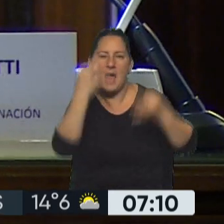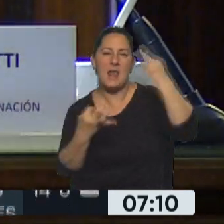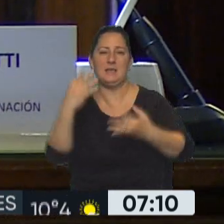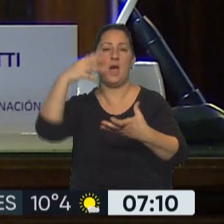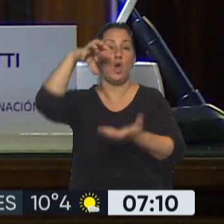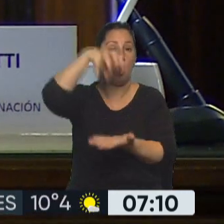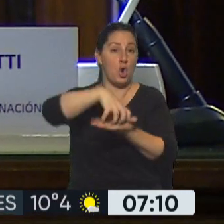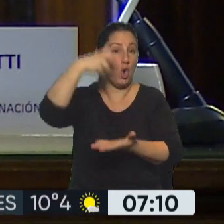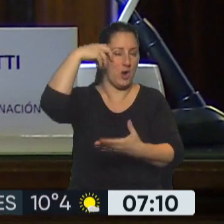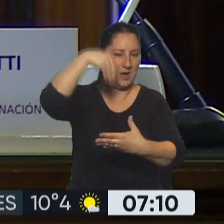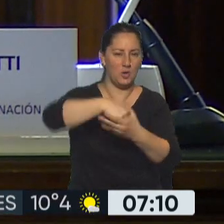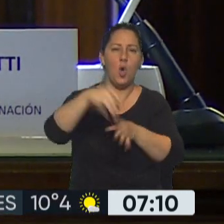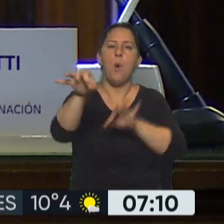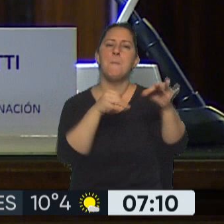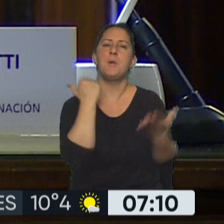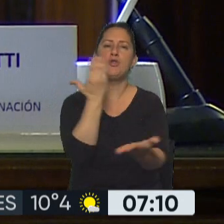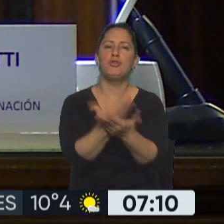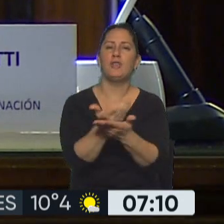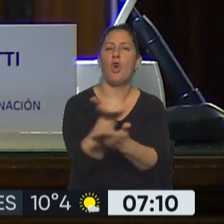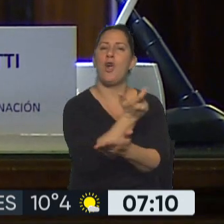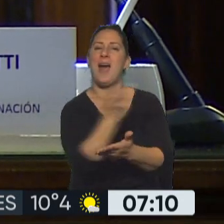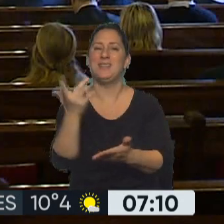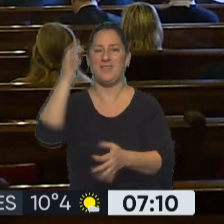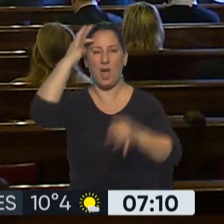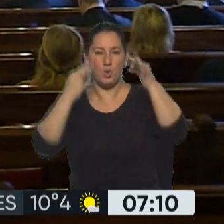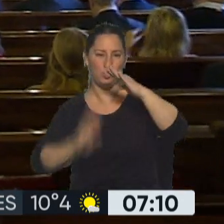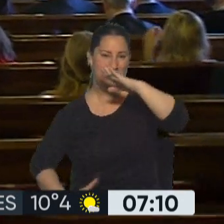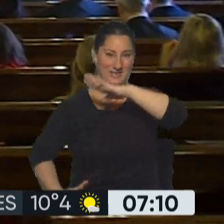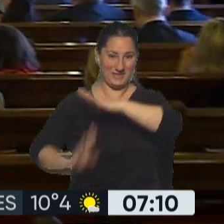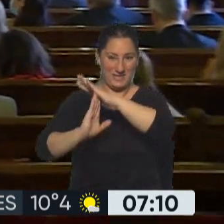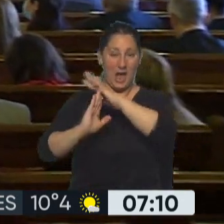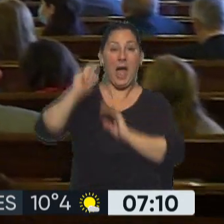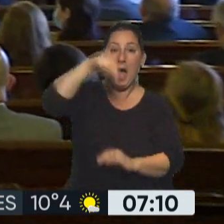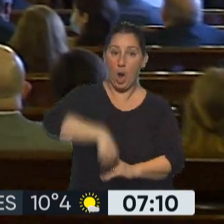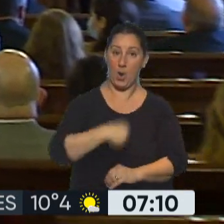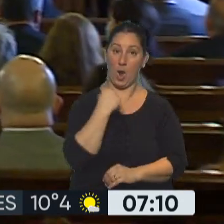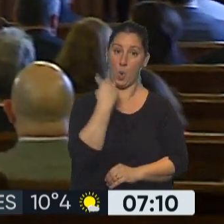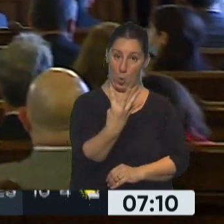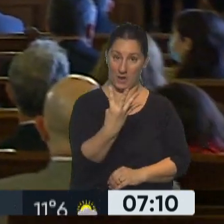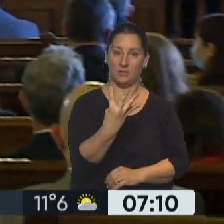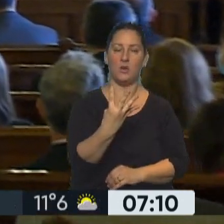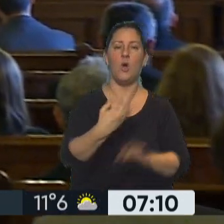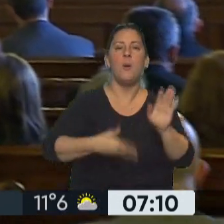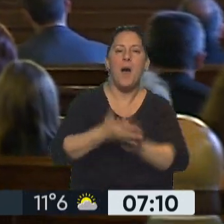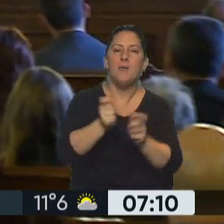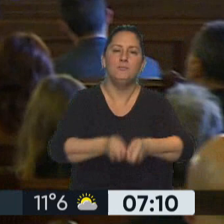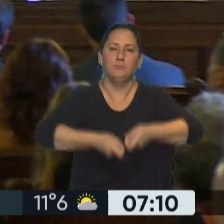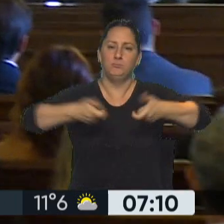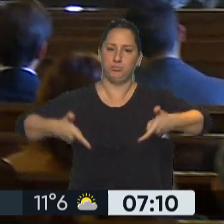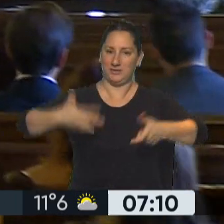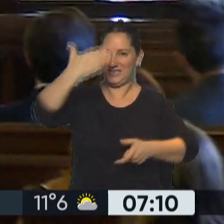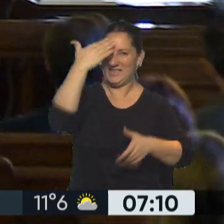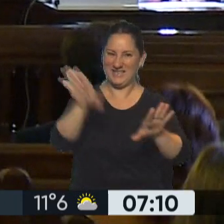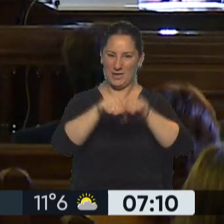Congreso. Se trata del proyecto que planea incrementar el número de integrantes del máximo tribunal, actualmente cuatro son los miembros, a 15 con